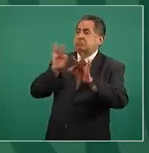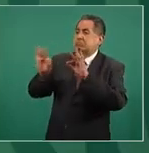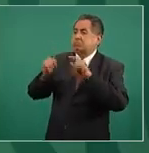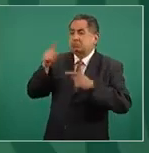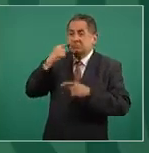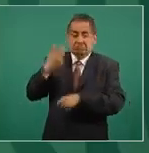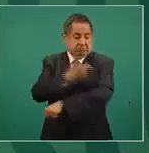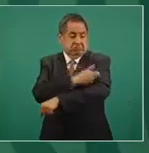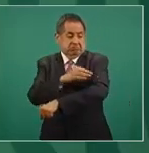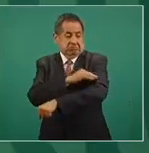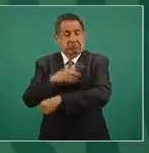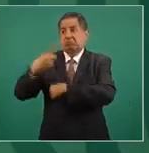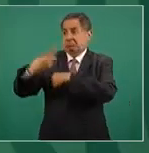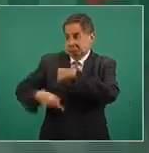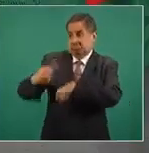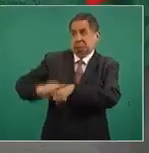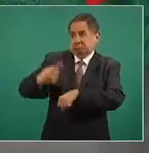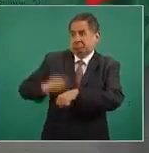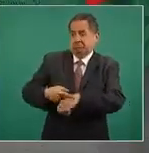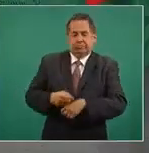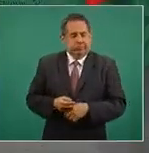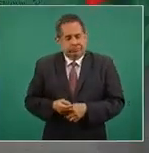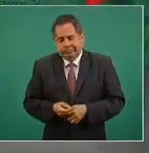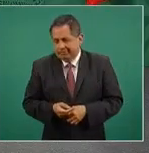como ya aquí se mencionó, pueden haber reacciones.